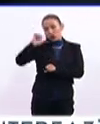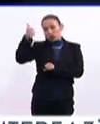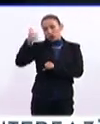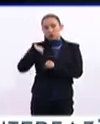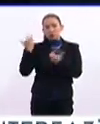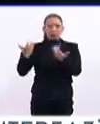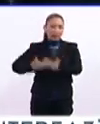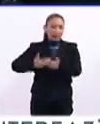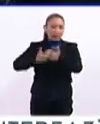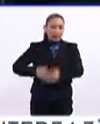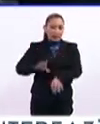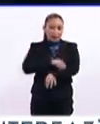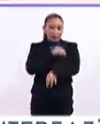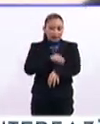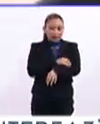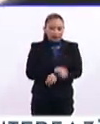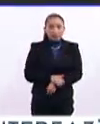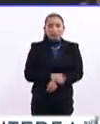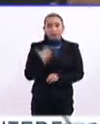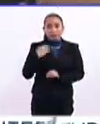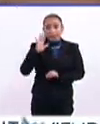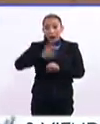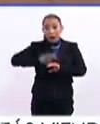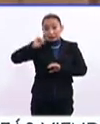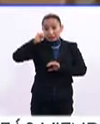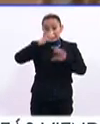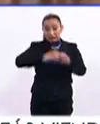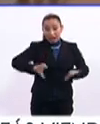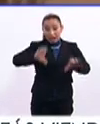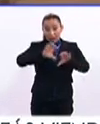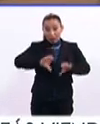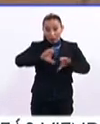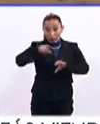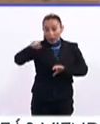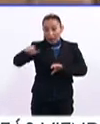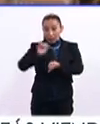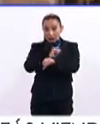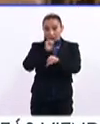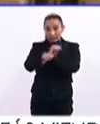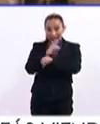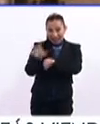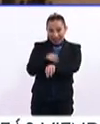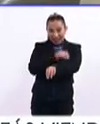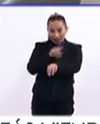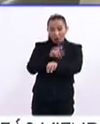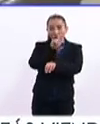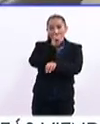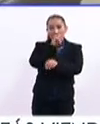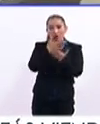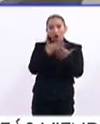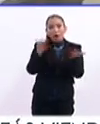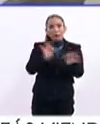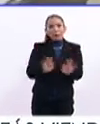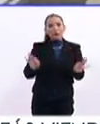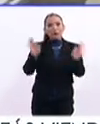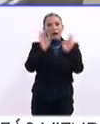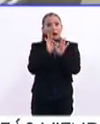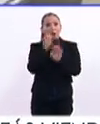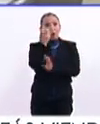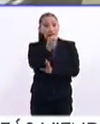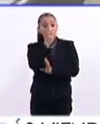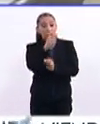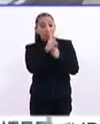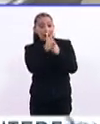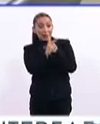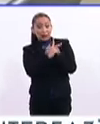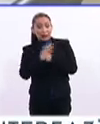aparatos electrónicos. Con la expansión de la tecnología y del mercado de los vehículos eléctricos, el litio ha tomado una gran importancia. Por eso es